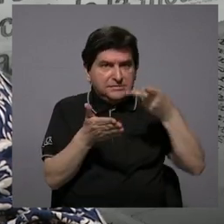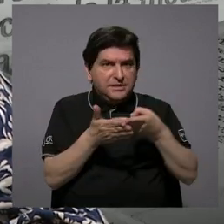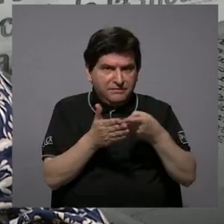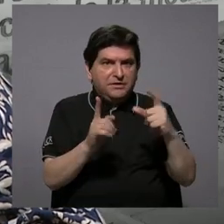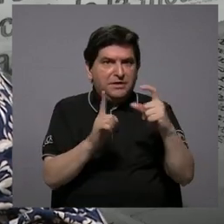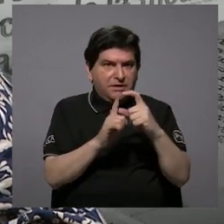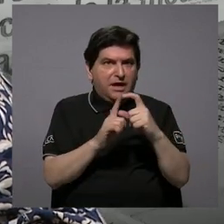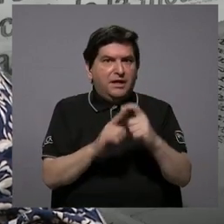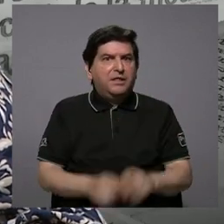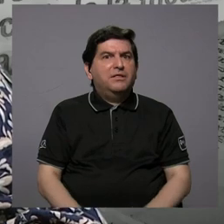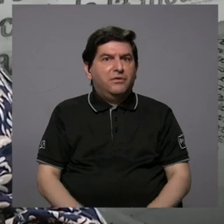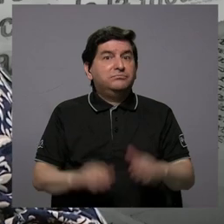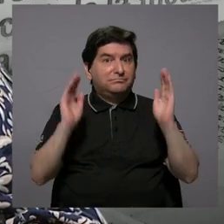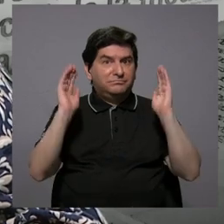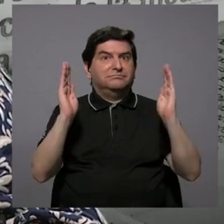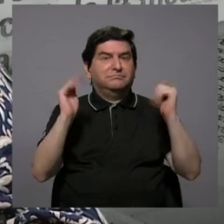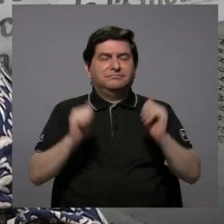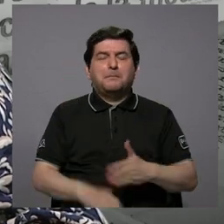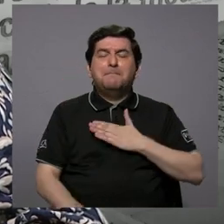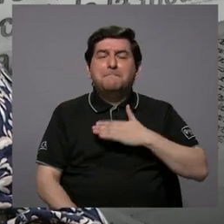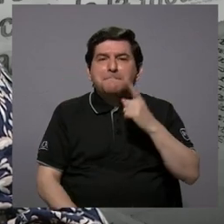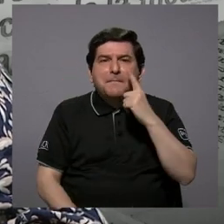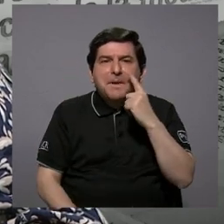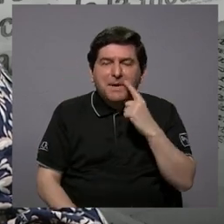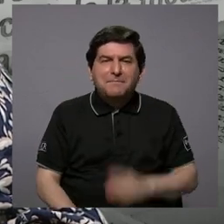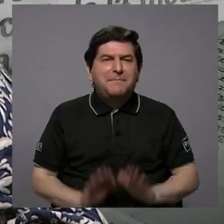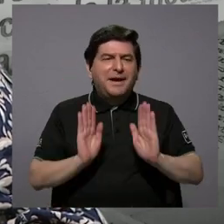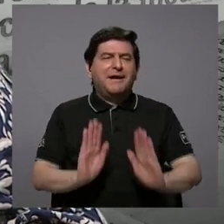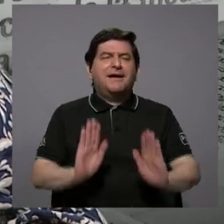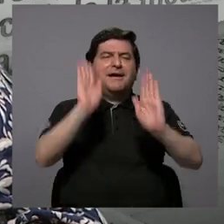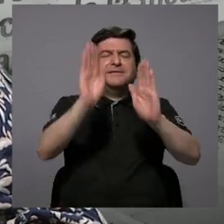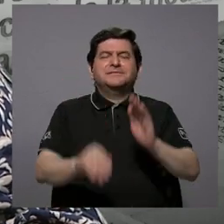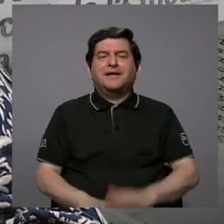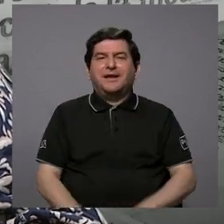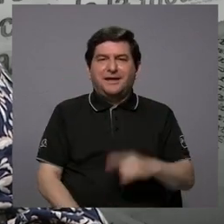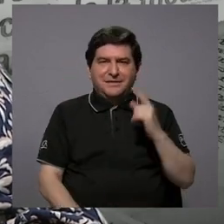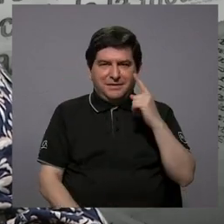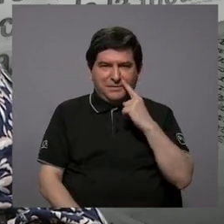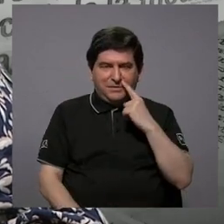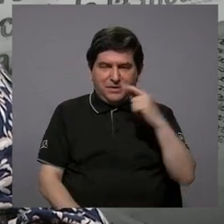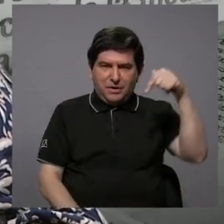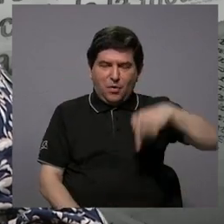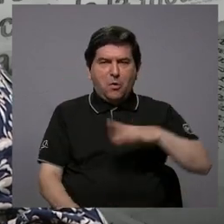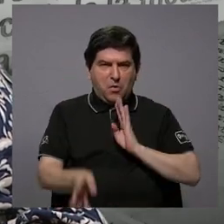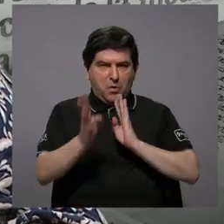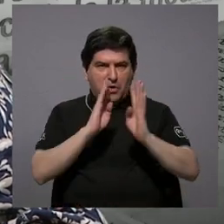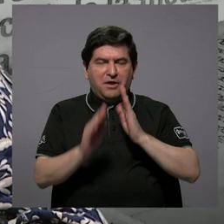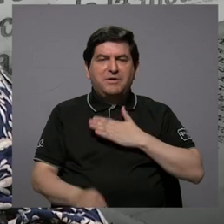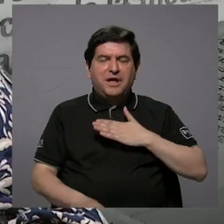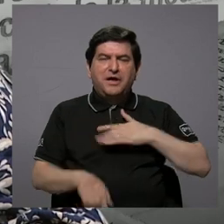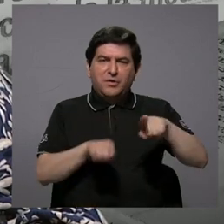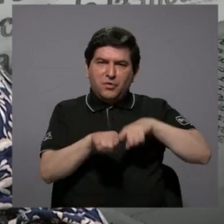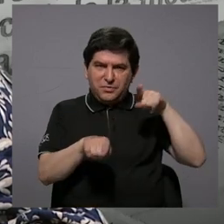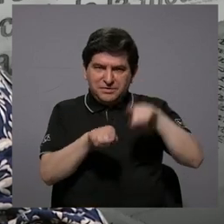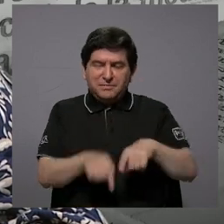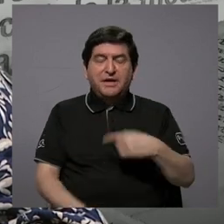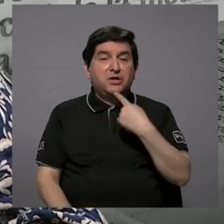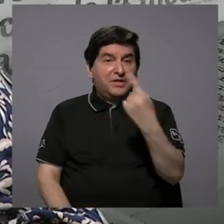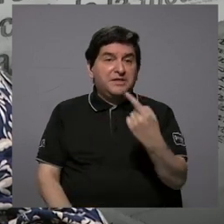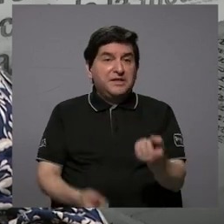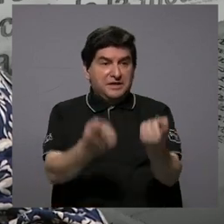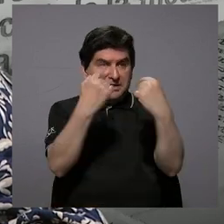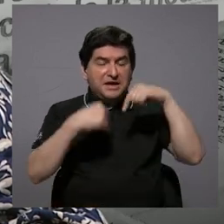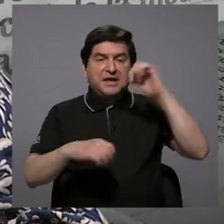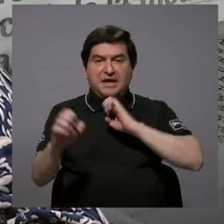que ya es múltiple. Mi papá, un excelente papá. Hoy estuve conversando con mis hermanos, les conté que